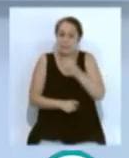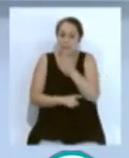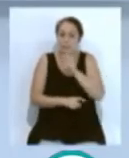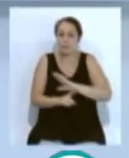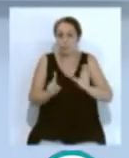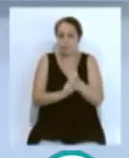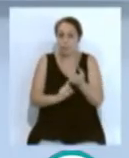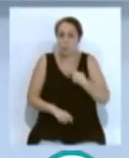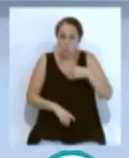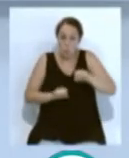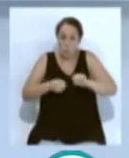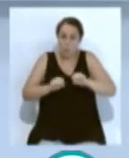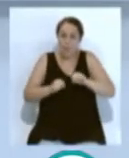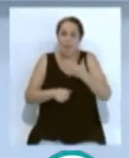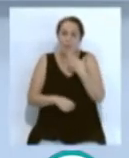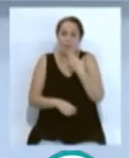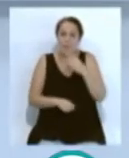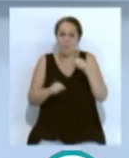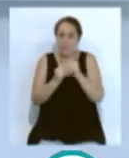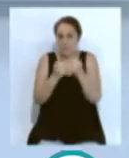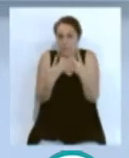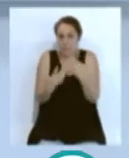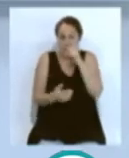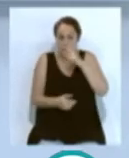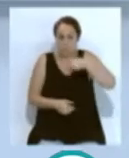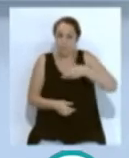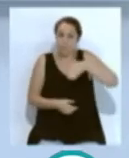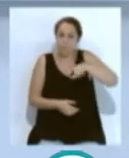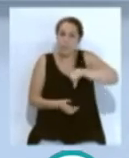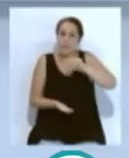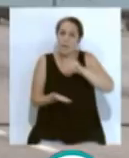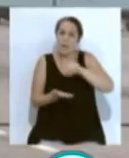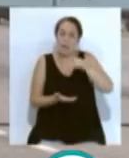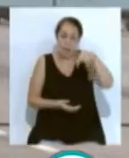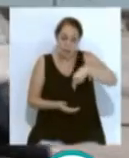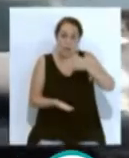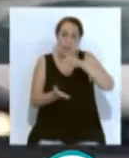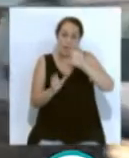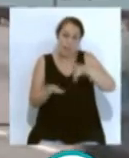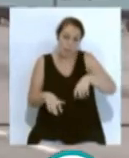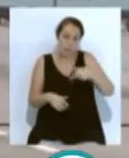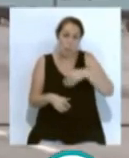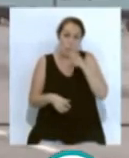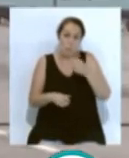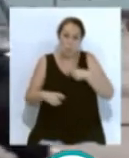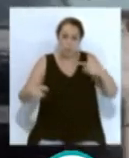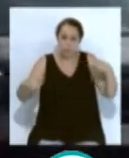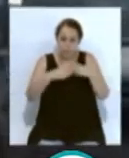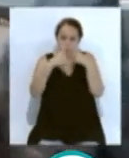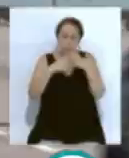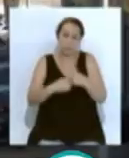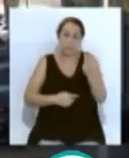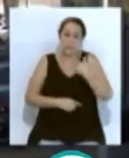Y un motorista de 27 años de edad ha fallecido en Cádiz tras sufrir un accidente de tráfico a última hora de este lunes y tras